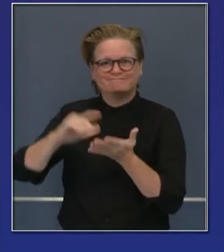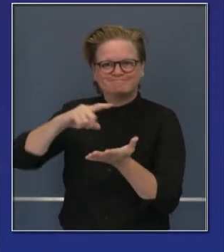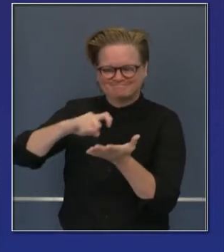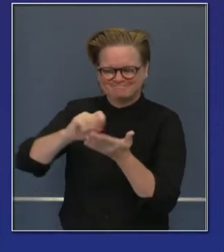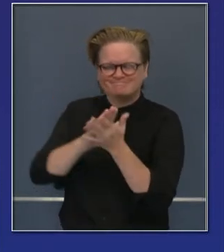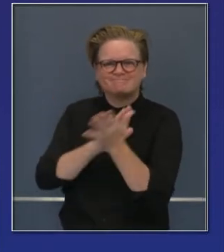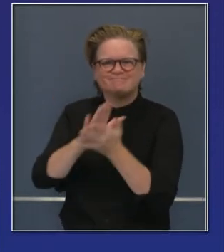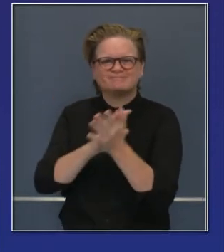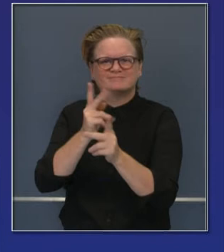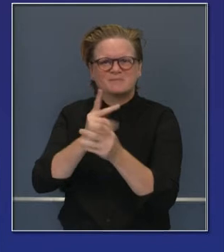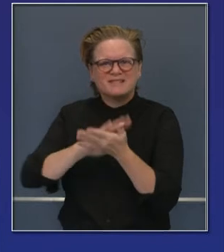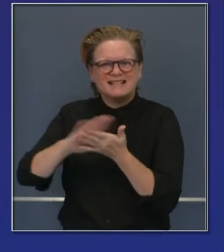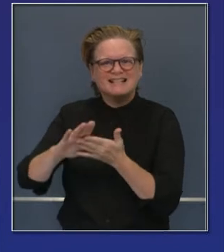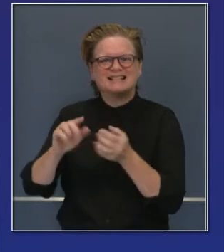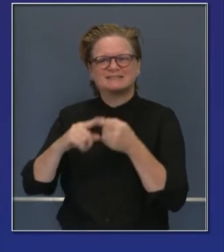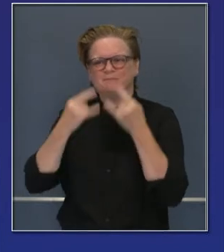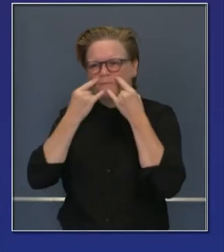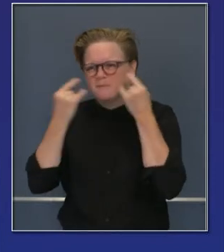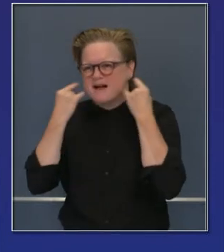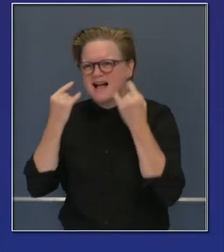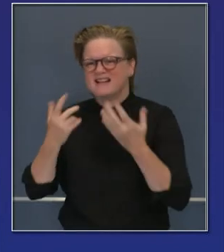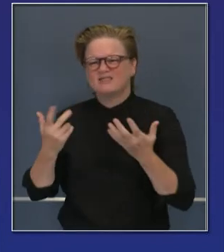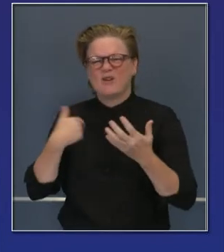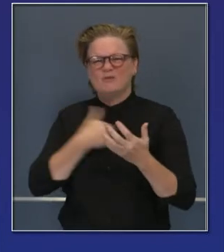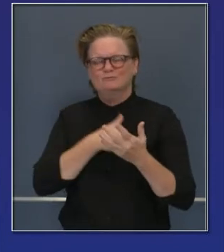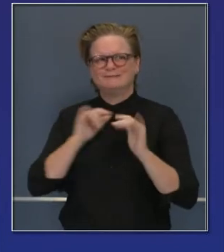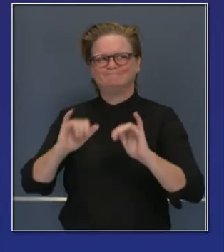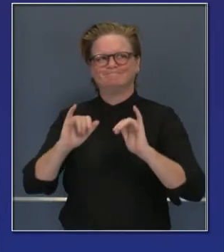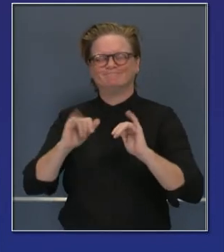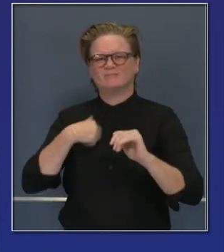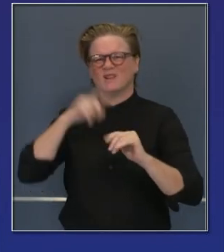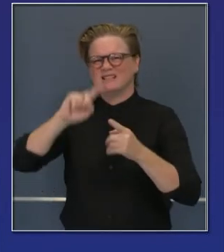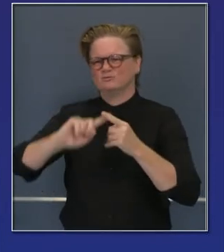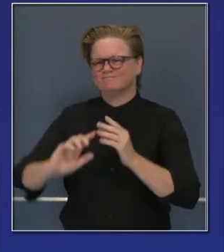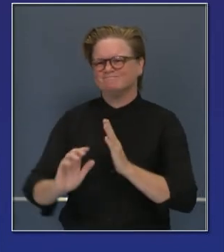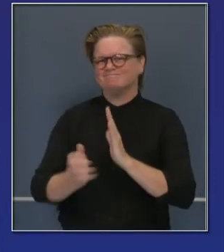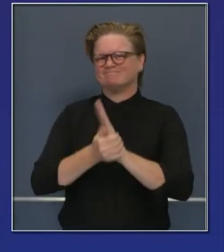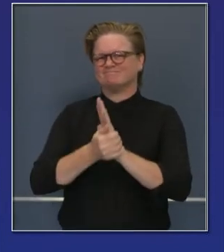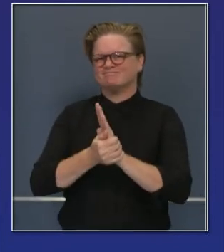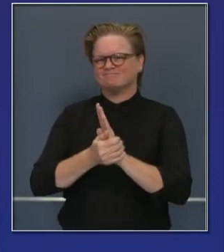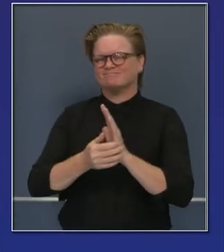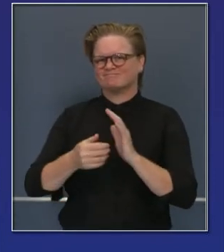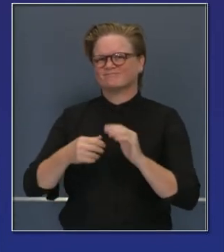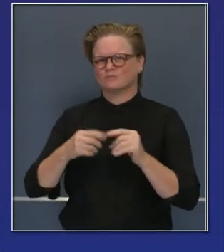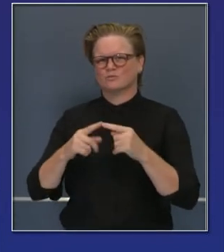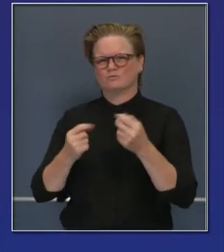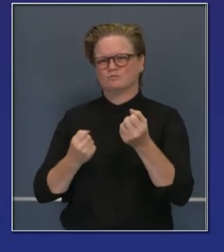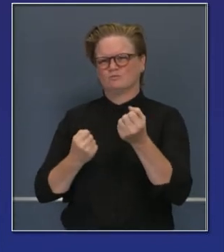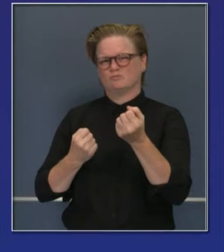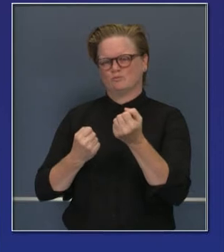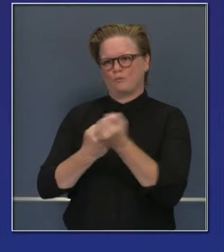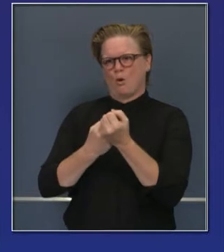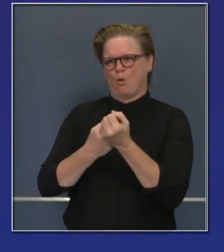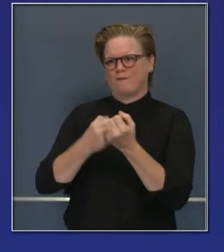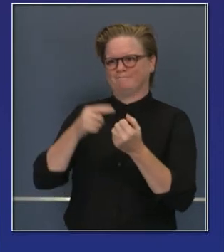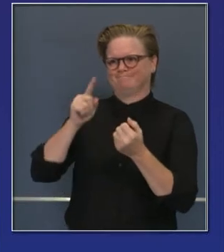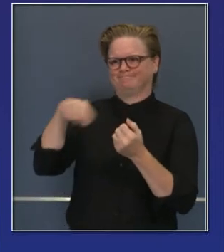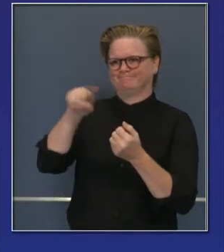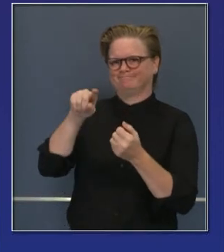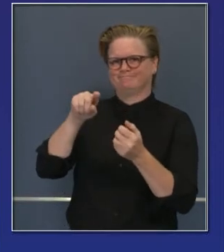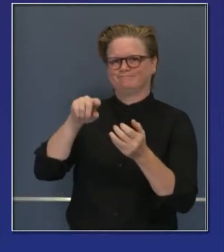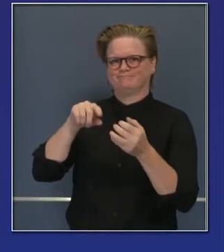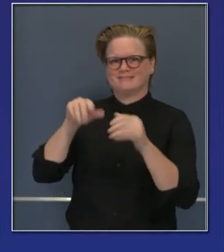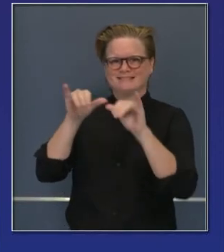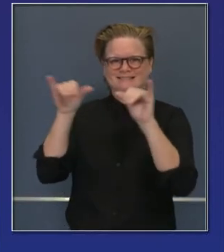H1N1 y serán costosos y tendremos que recibir el apoyo de sus socios federales